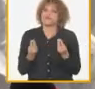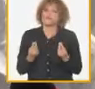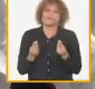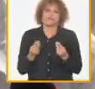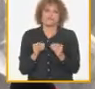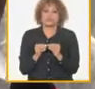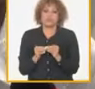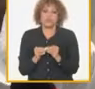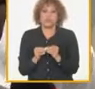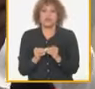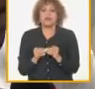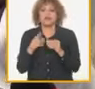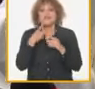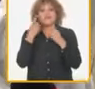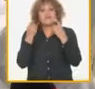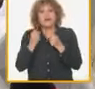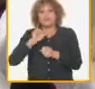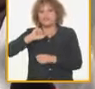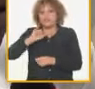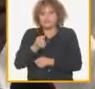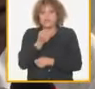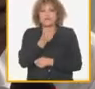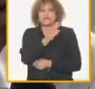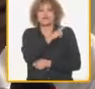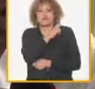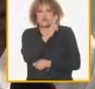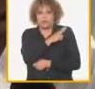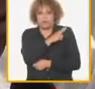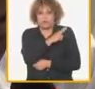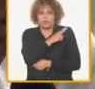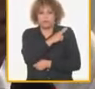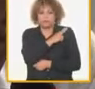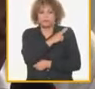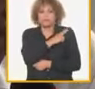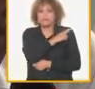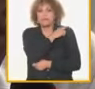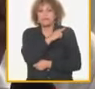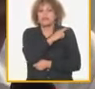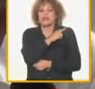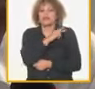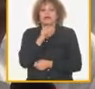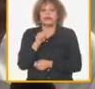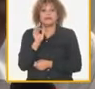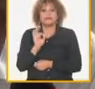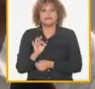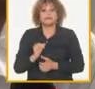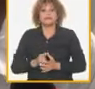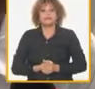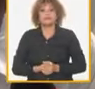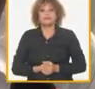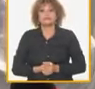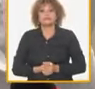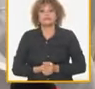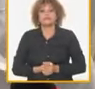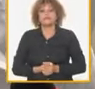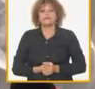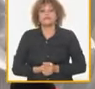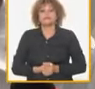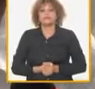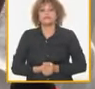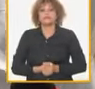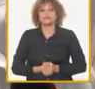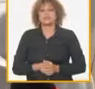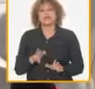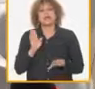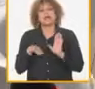debilidad y falta de exigencia que tenemos los cuadros y que tienen los cuadros administrativos en función de eso lamentablemente nosotros en